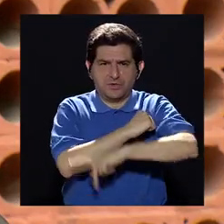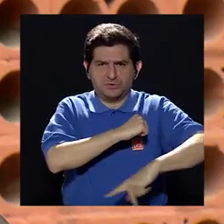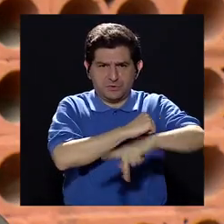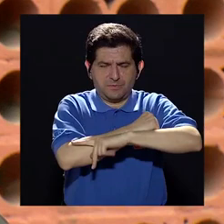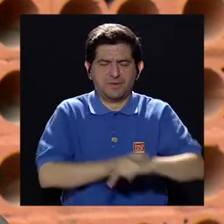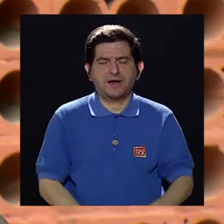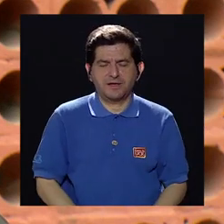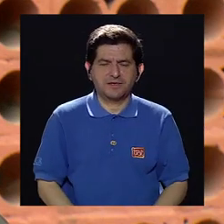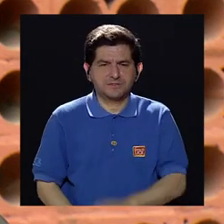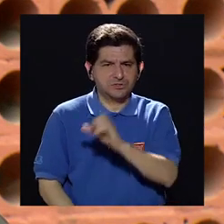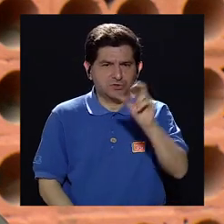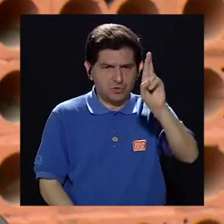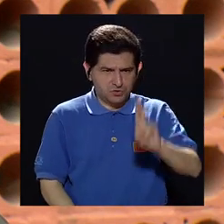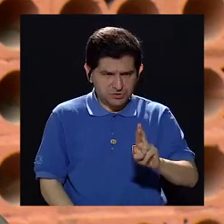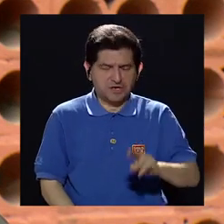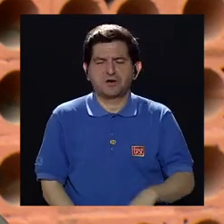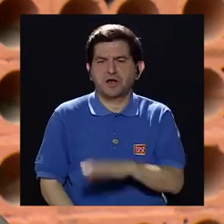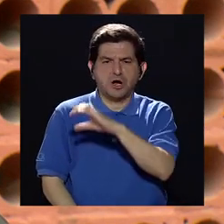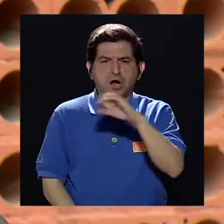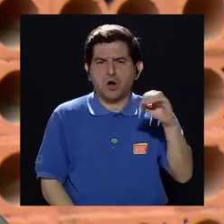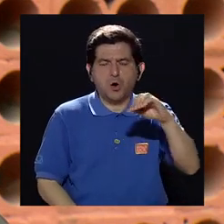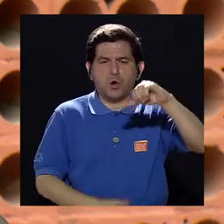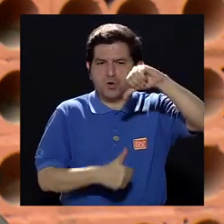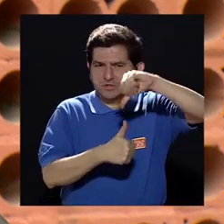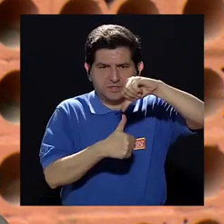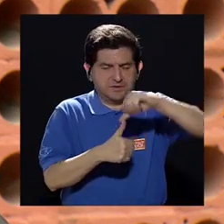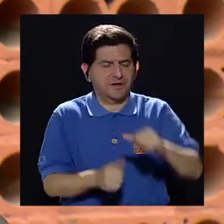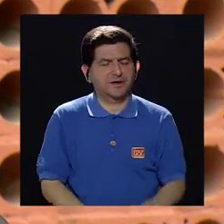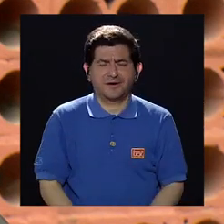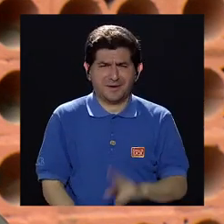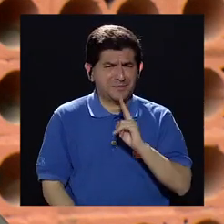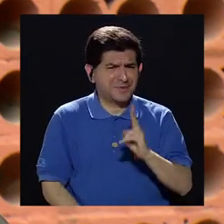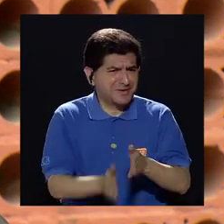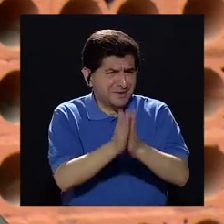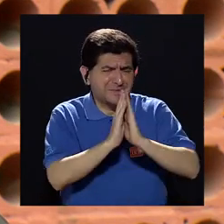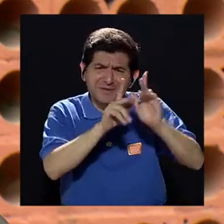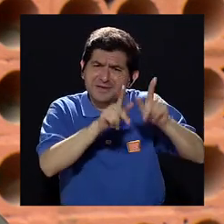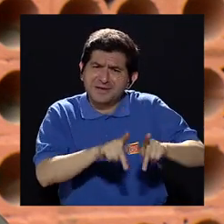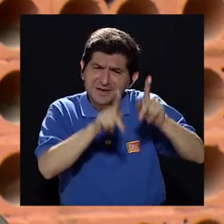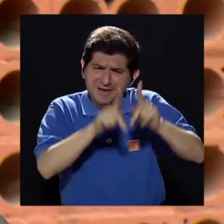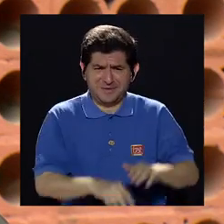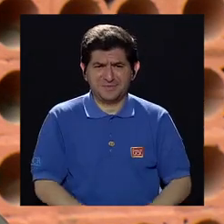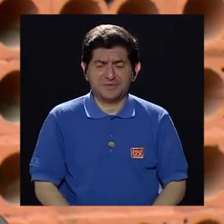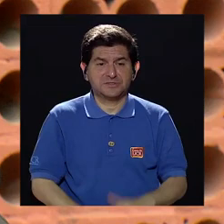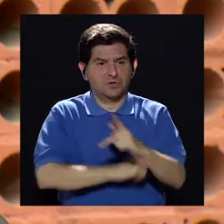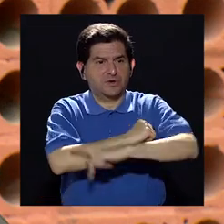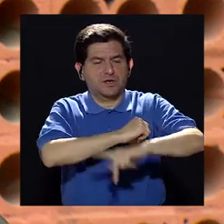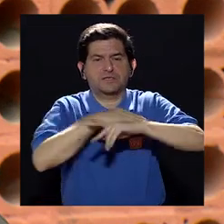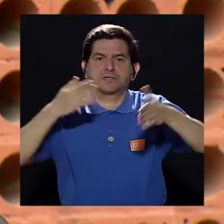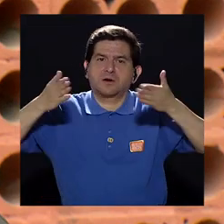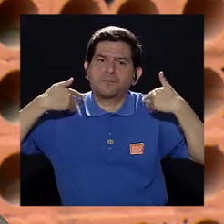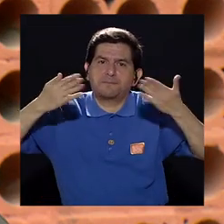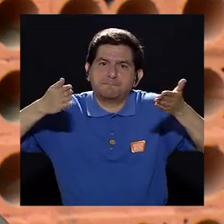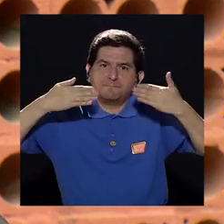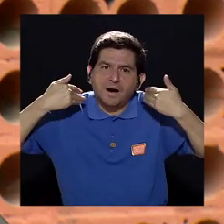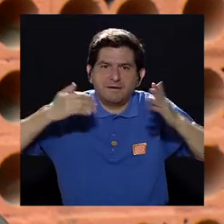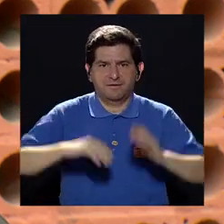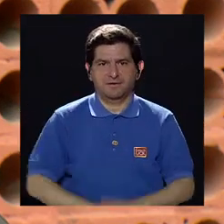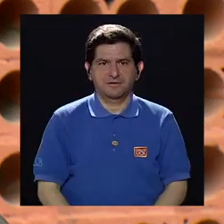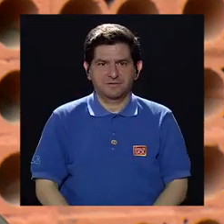Rica, Centroamérica, no es real pedirle a pacientes que están en un país tropical,